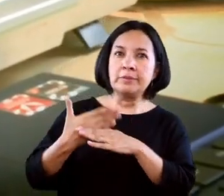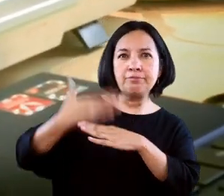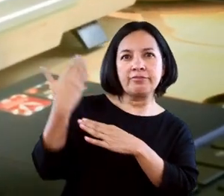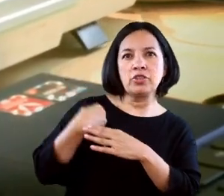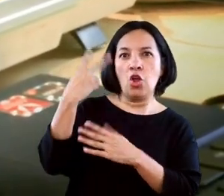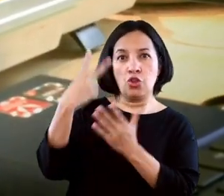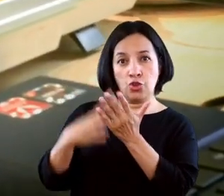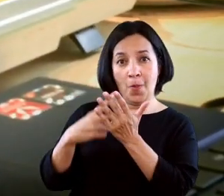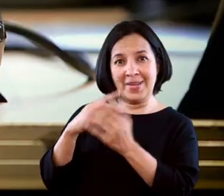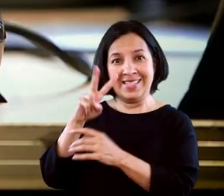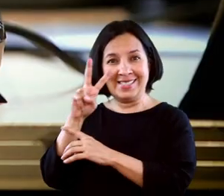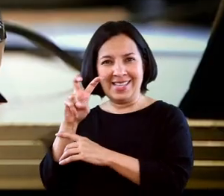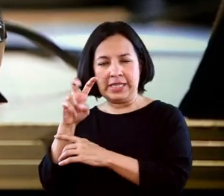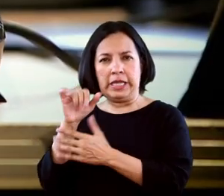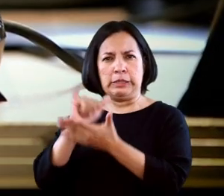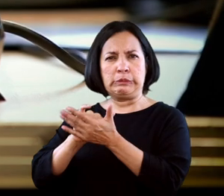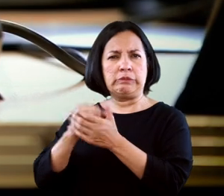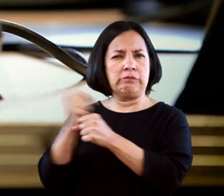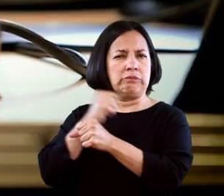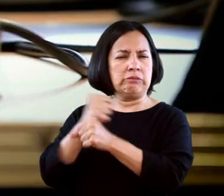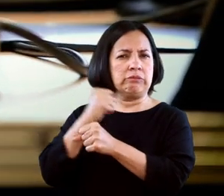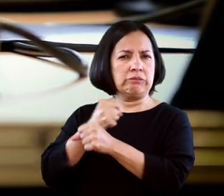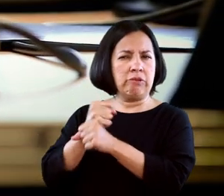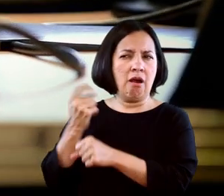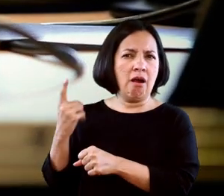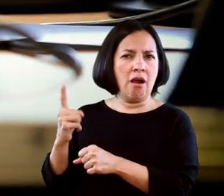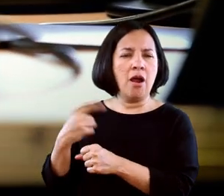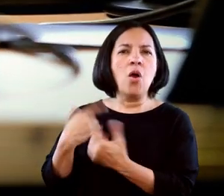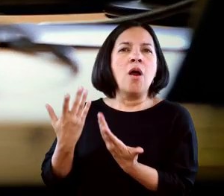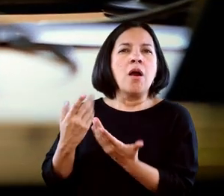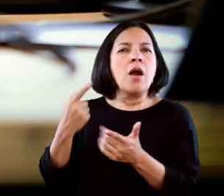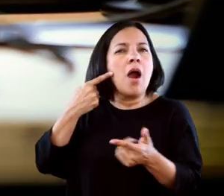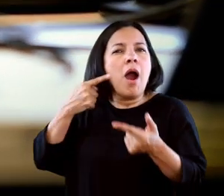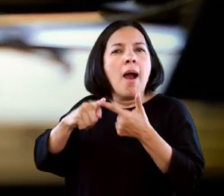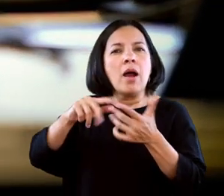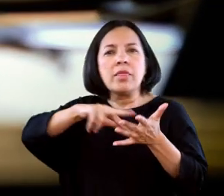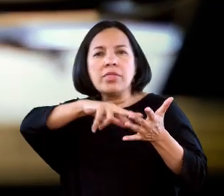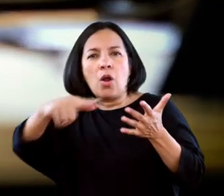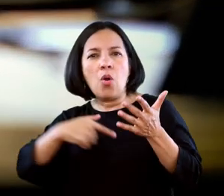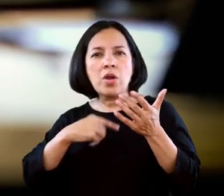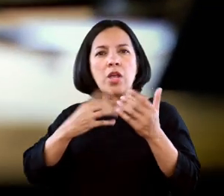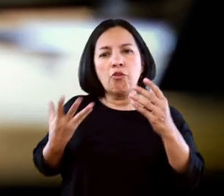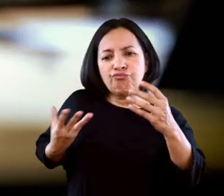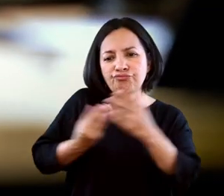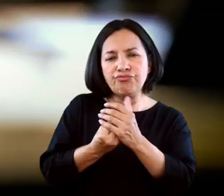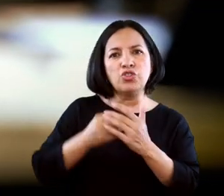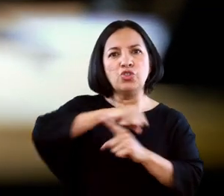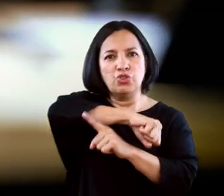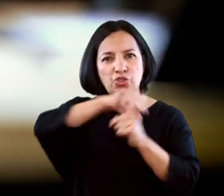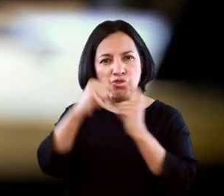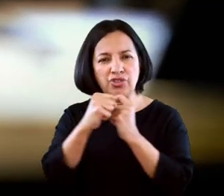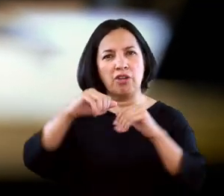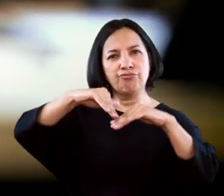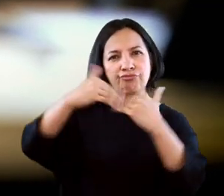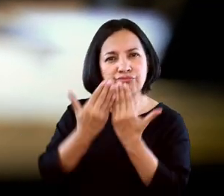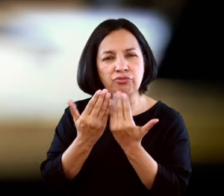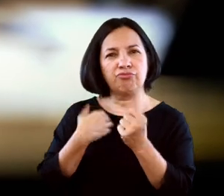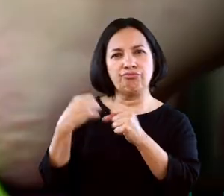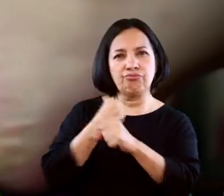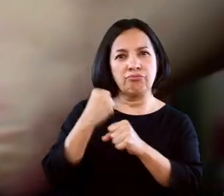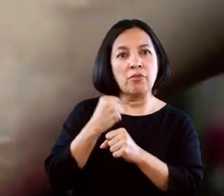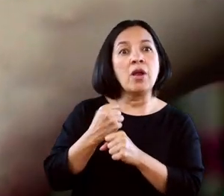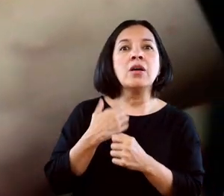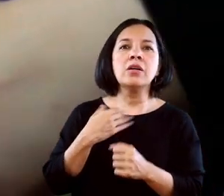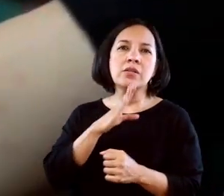año 2007. Tecnoayudas es una empresa que hace uso de la tecnología para generar procesos de inclusión social, educativa y